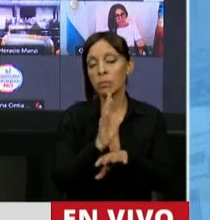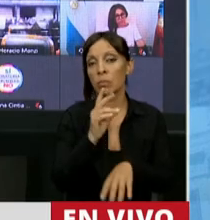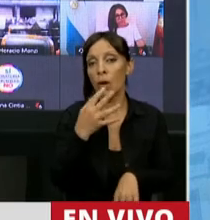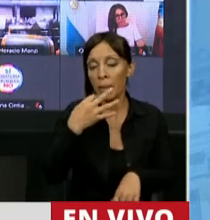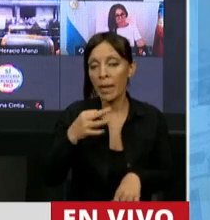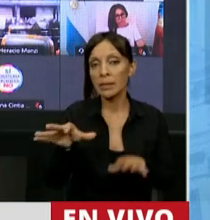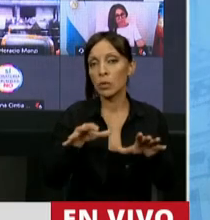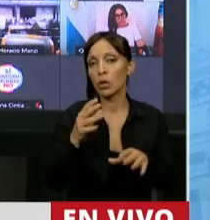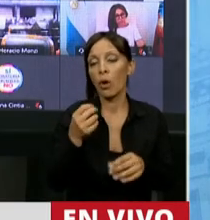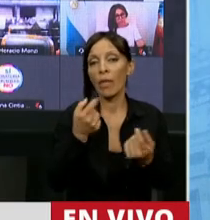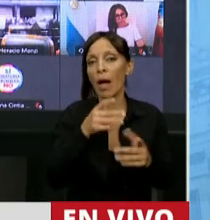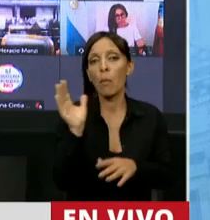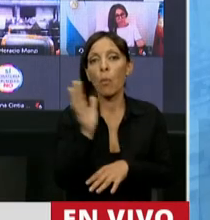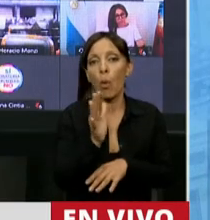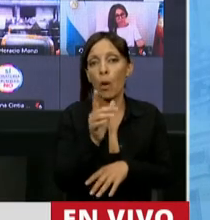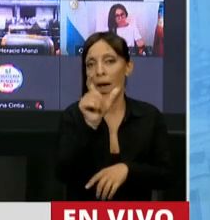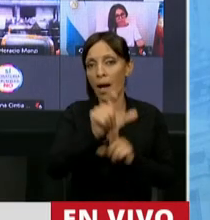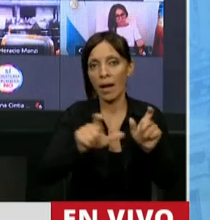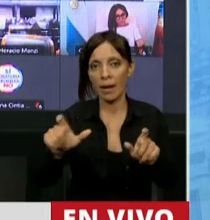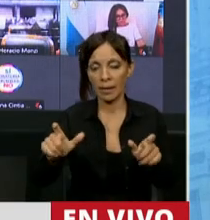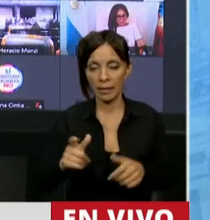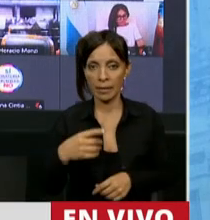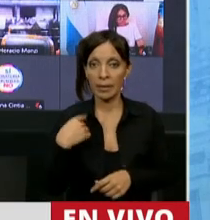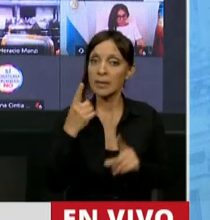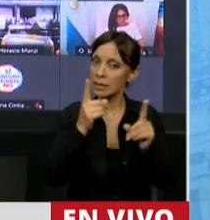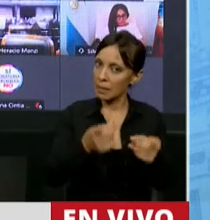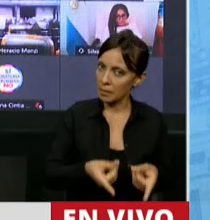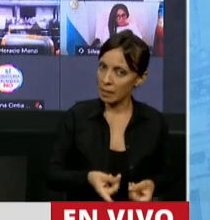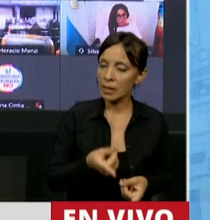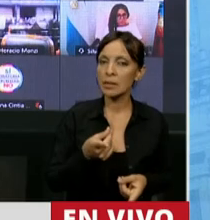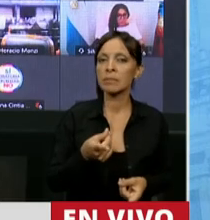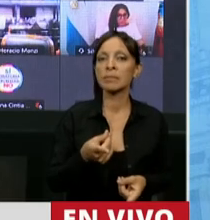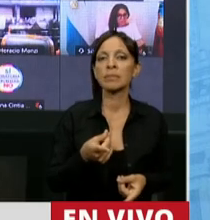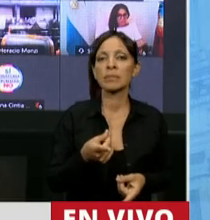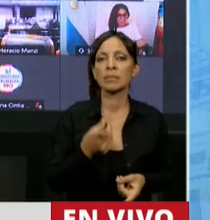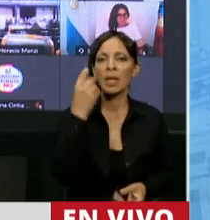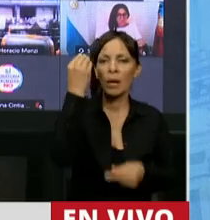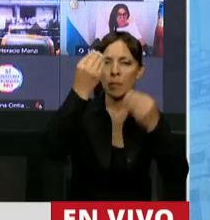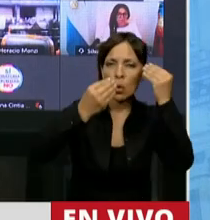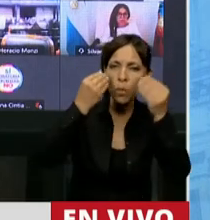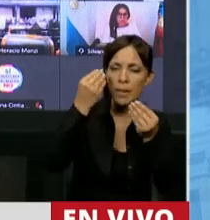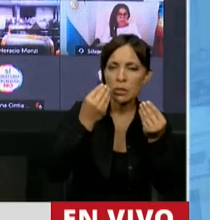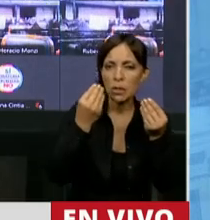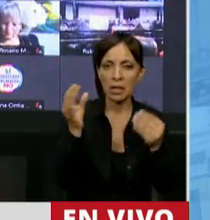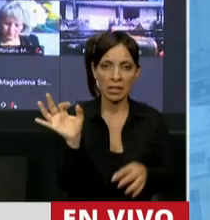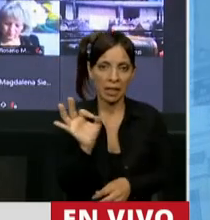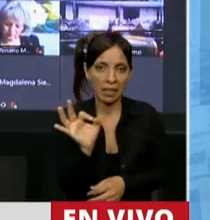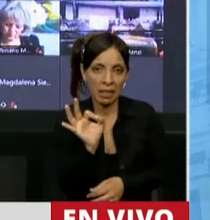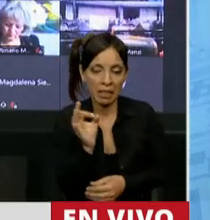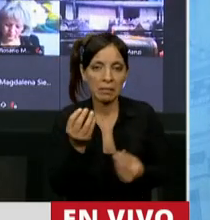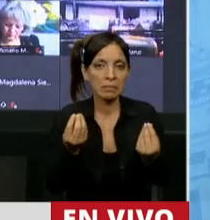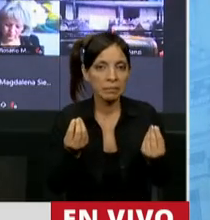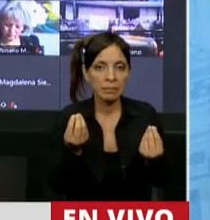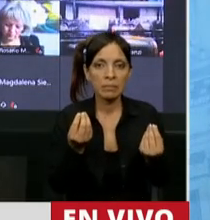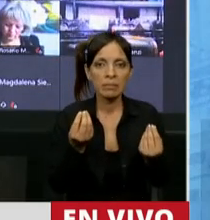ciudadanía. Y si a eso le sumamos que tampoco hubo preocupación por encontrar